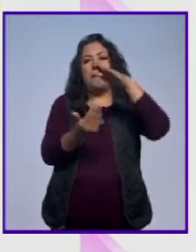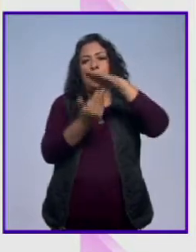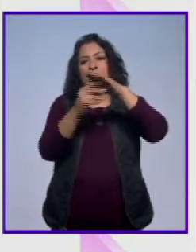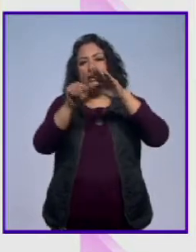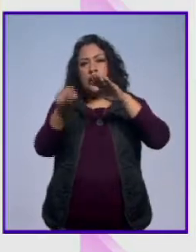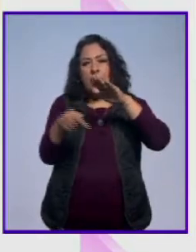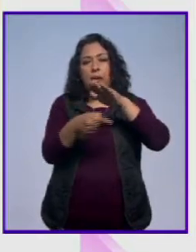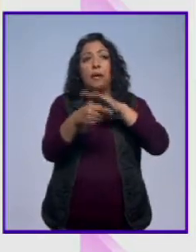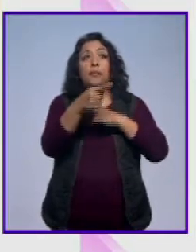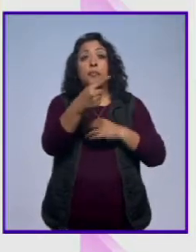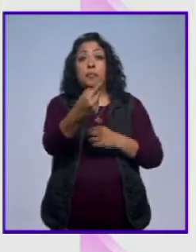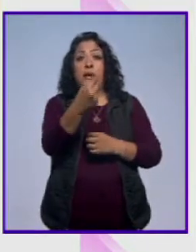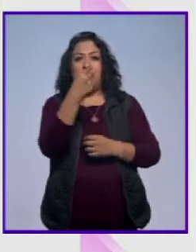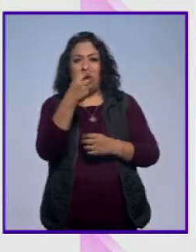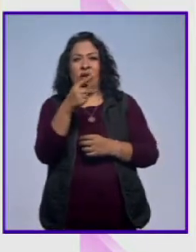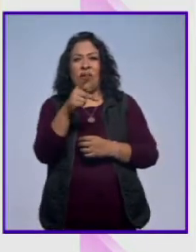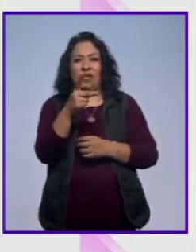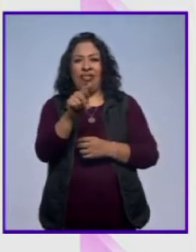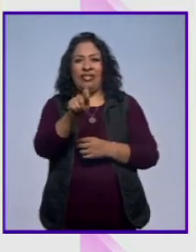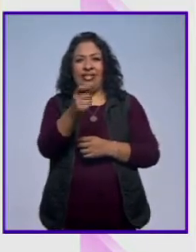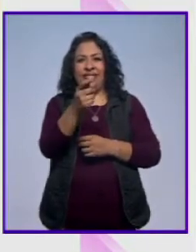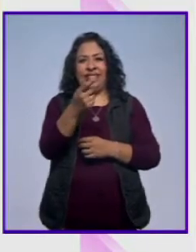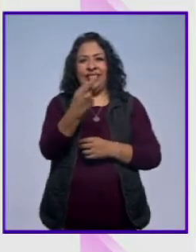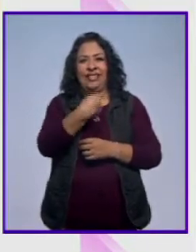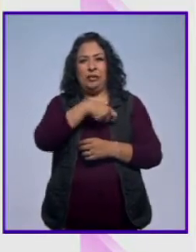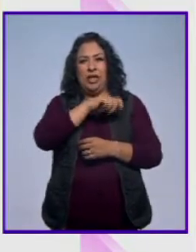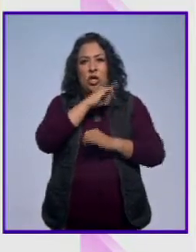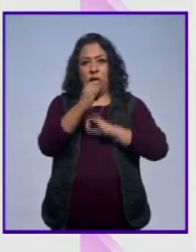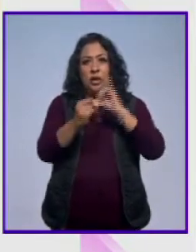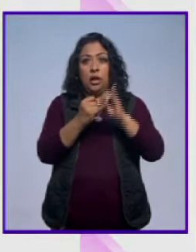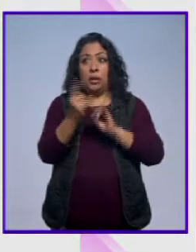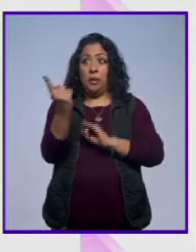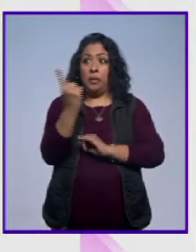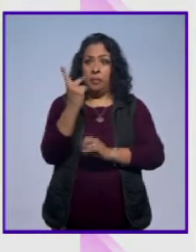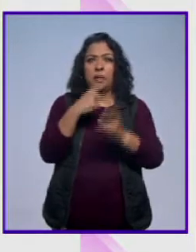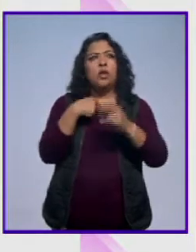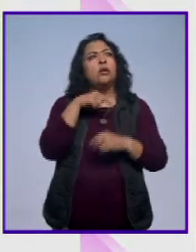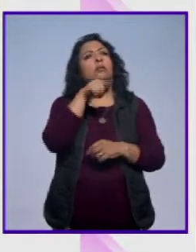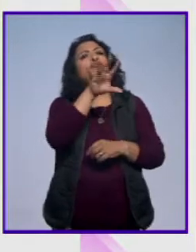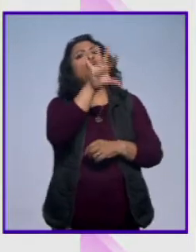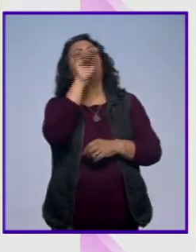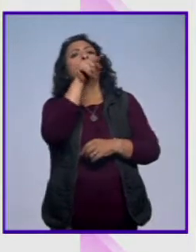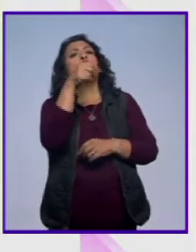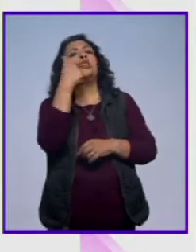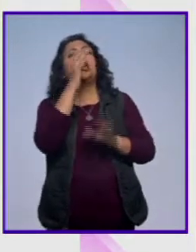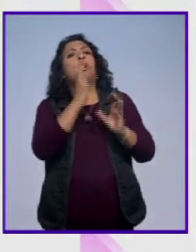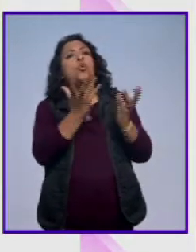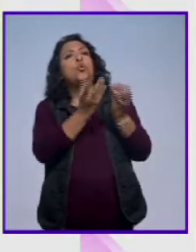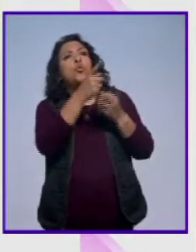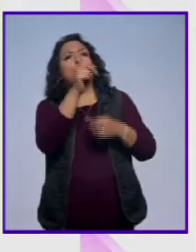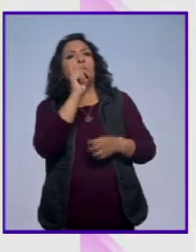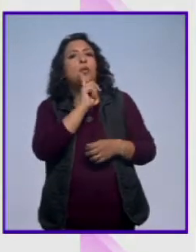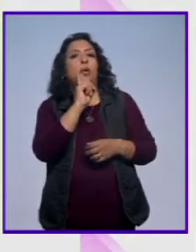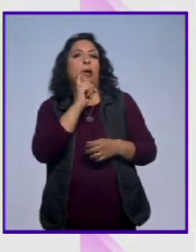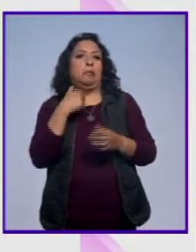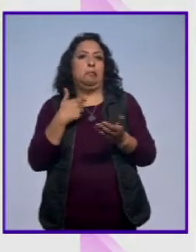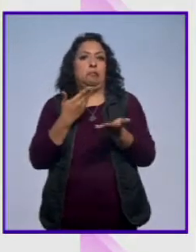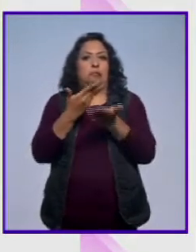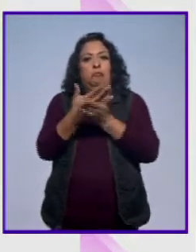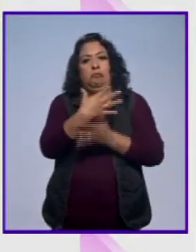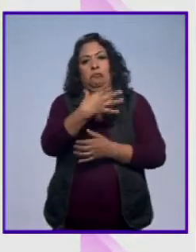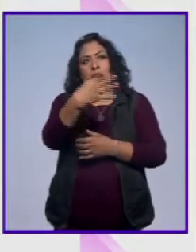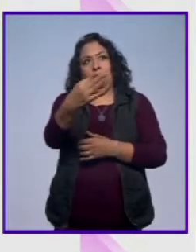por el Canal Internacional de Televisión Española y cuando vino dijo, yo quiero cantar con esa muchacha. Y entonces me propusieron